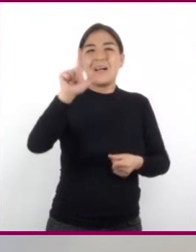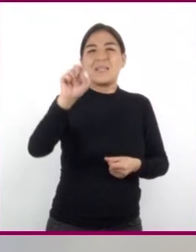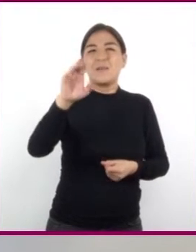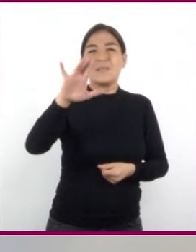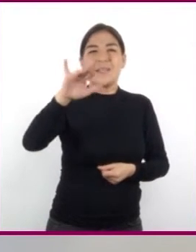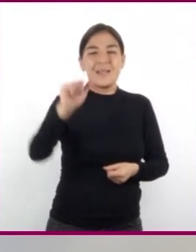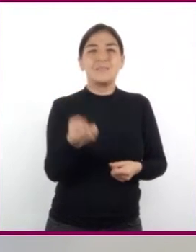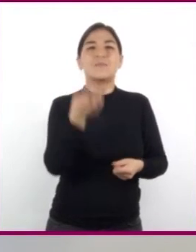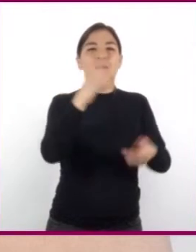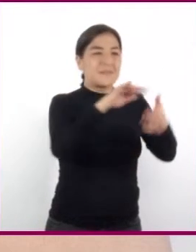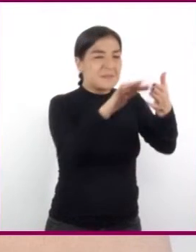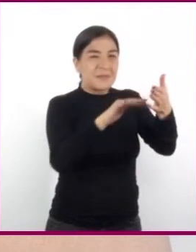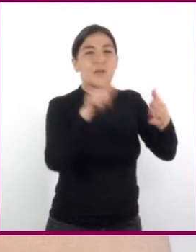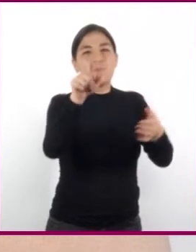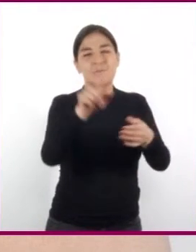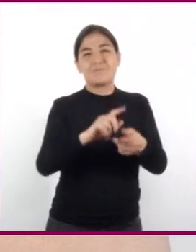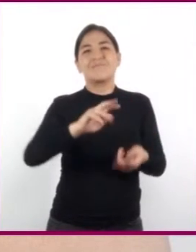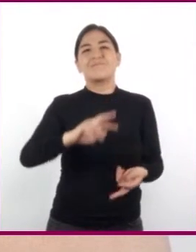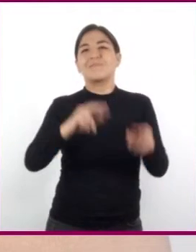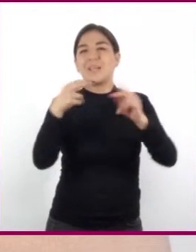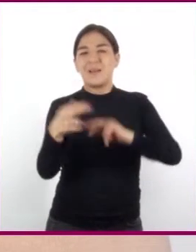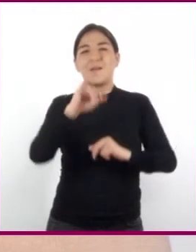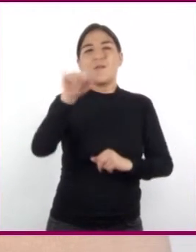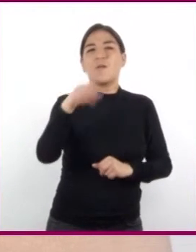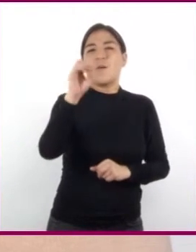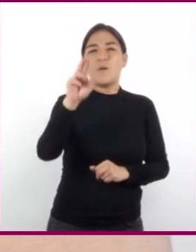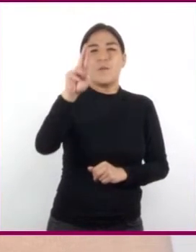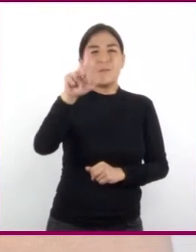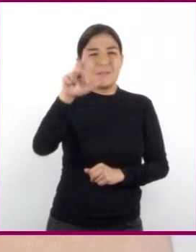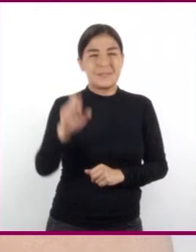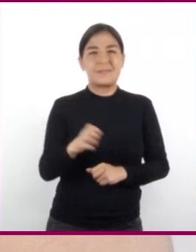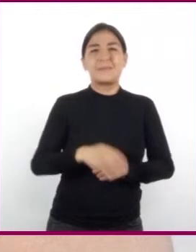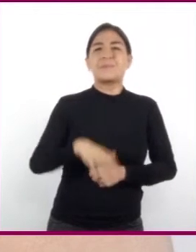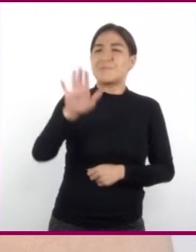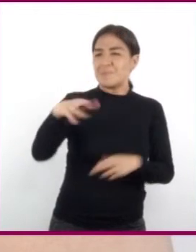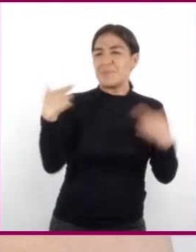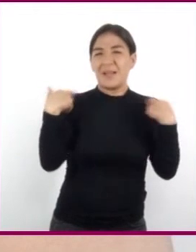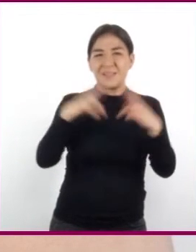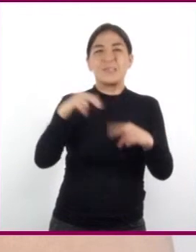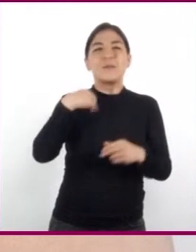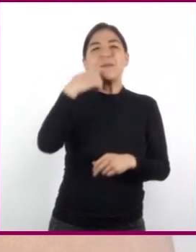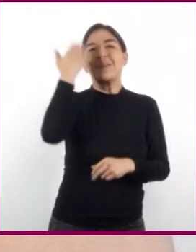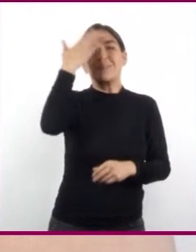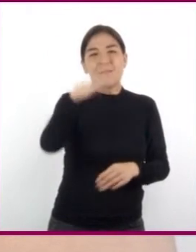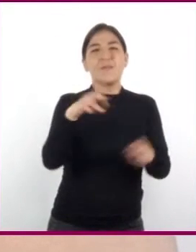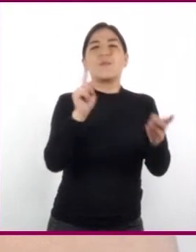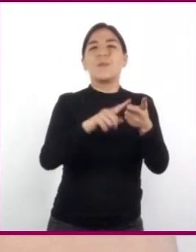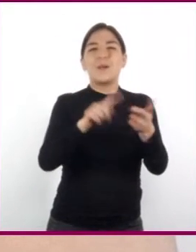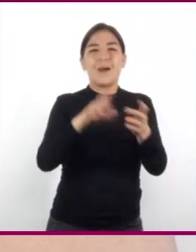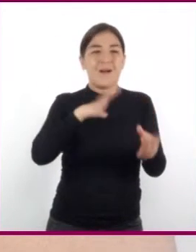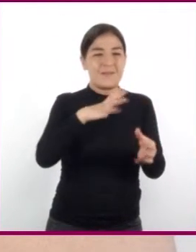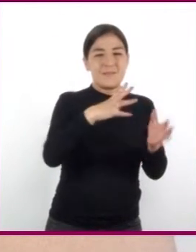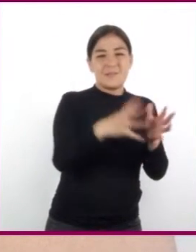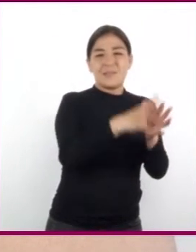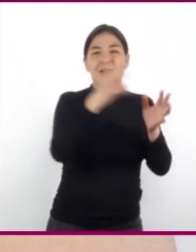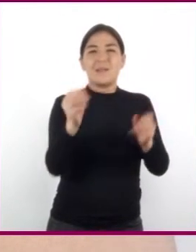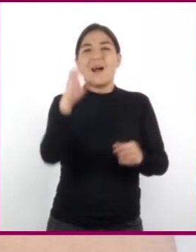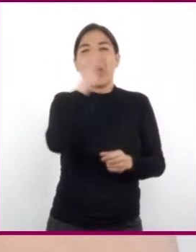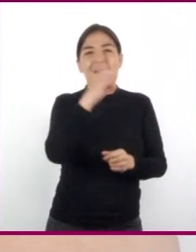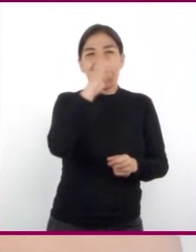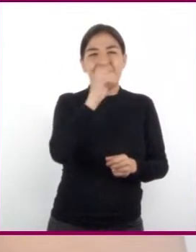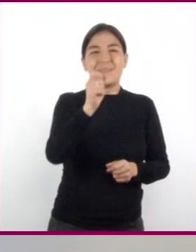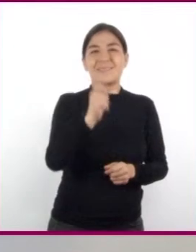convierten en Joule? Maestra, quisiera saber otros procesos donde se involucre la transferencia de energía como calor.